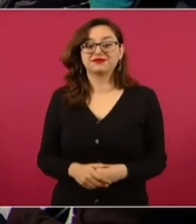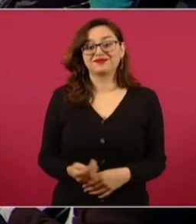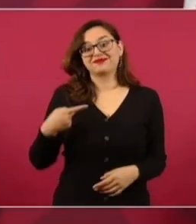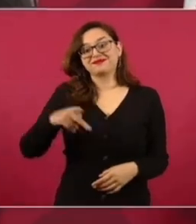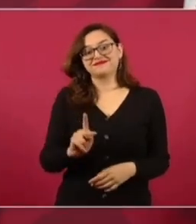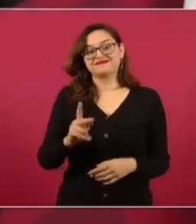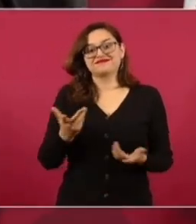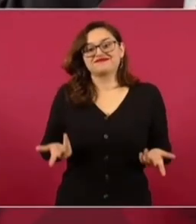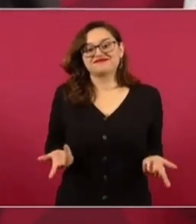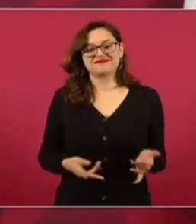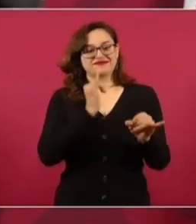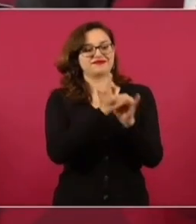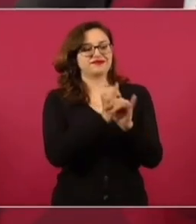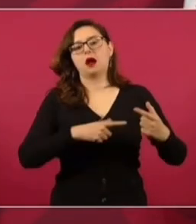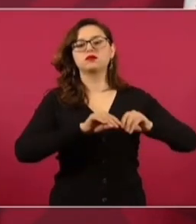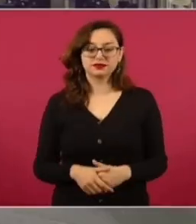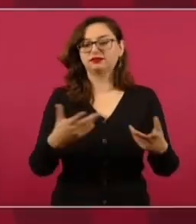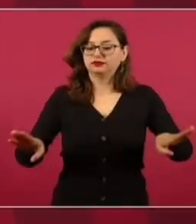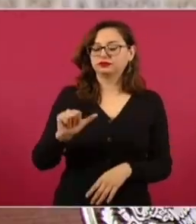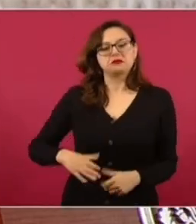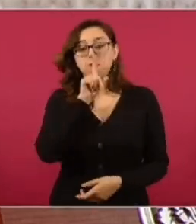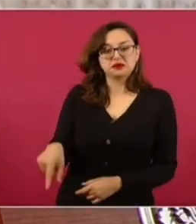todo era por aire.